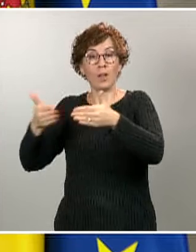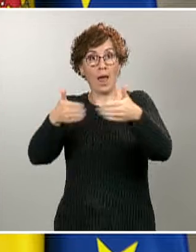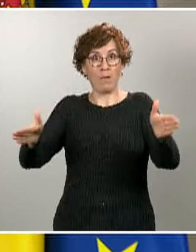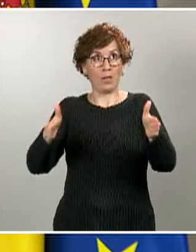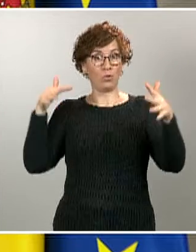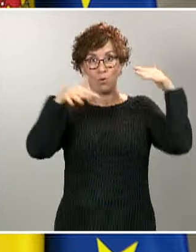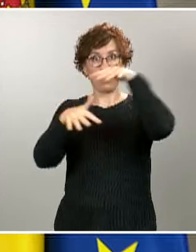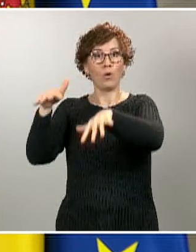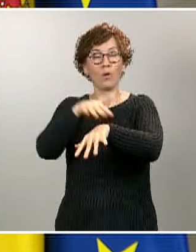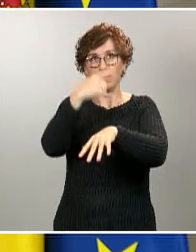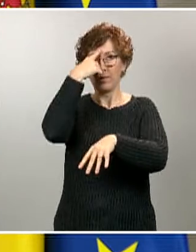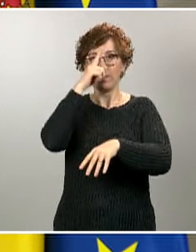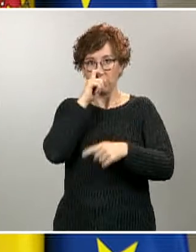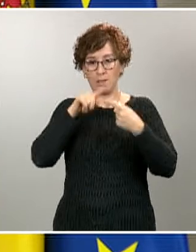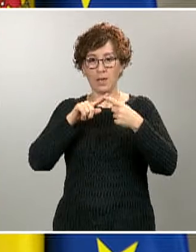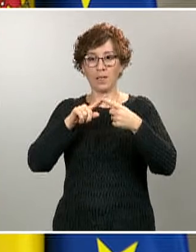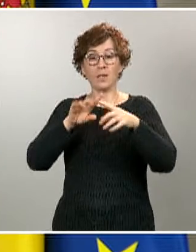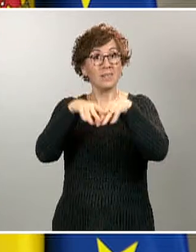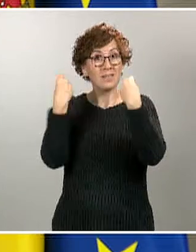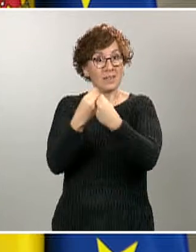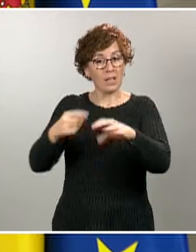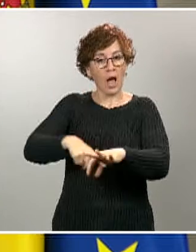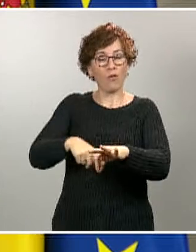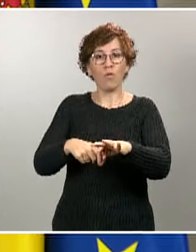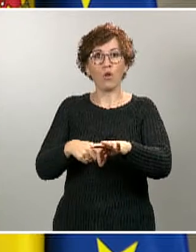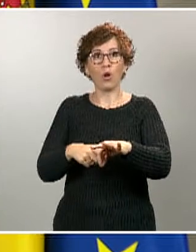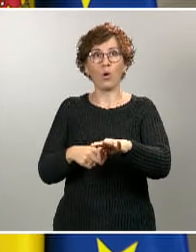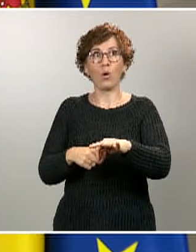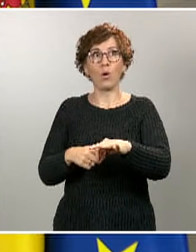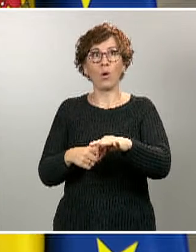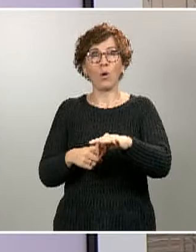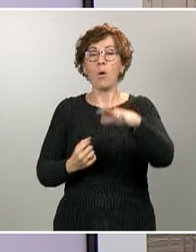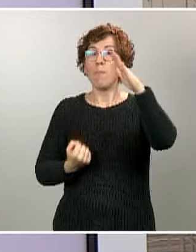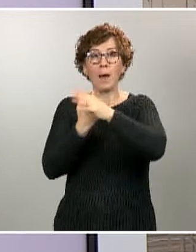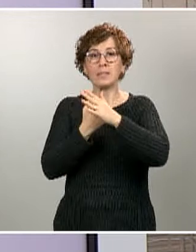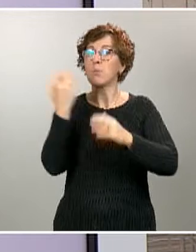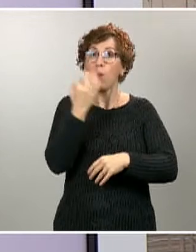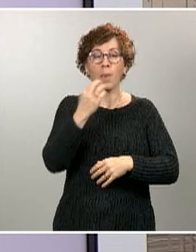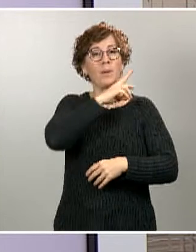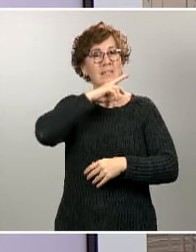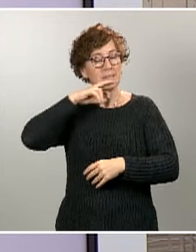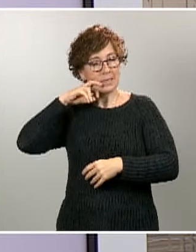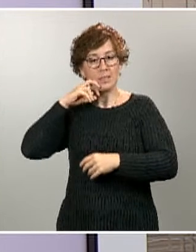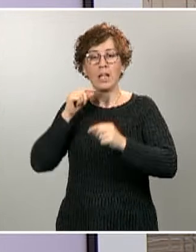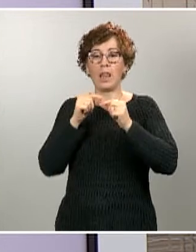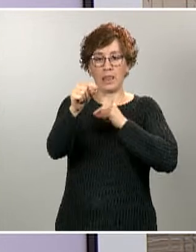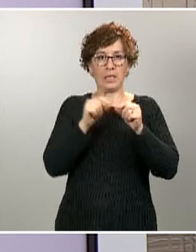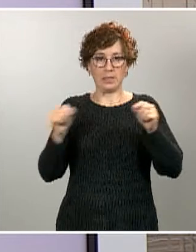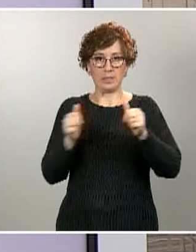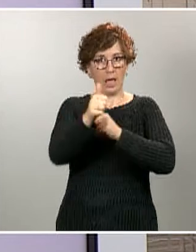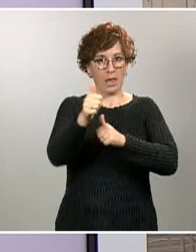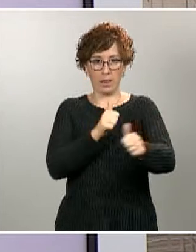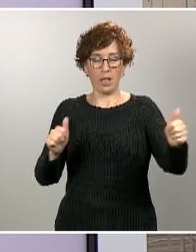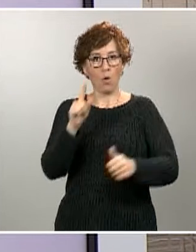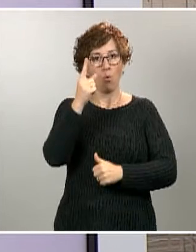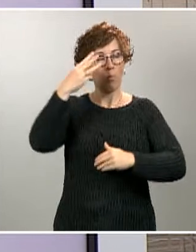lugar, el aforo máximo debe permitir, en cualquier caso, mantener esta distancia interpersonal de un metro como mínimo y,